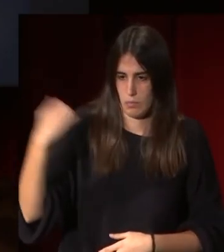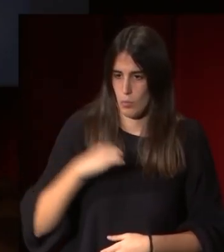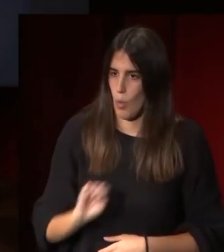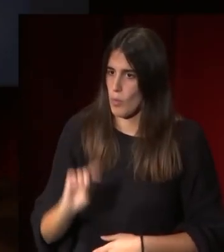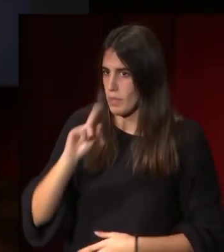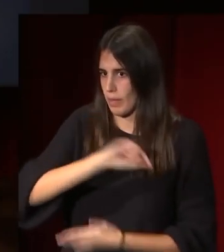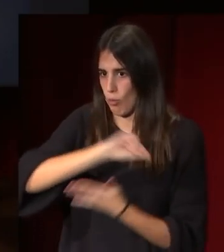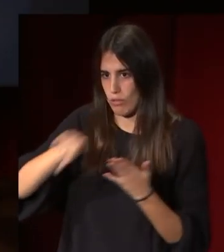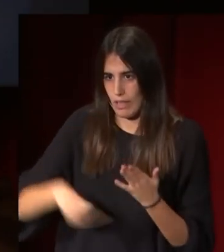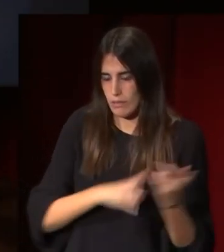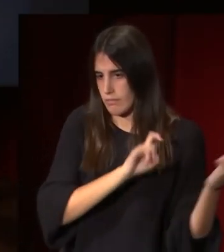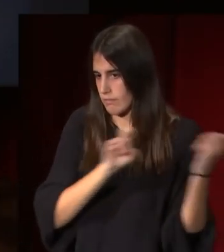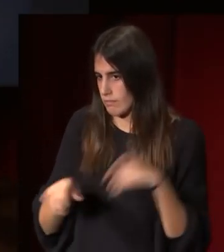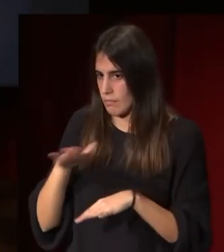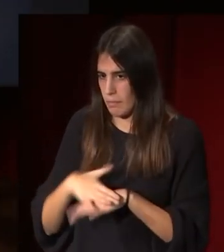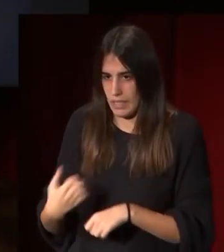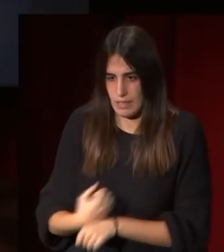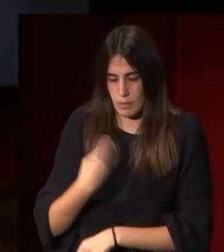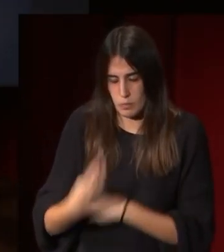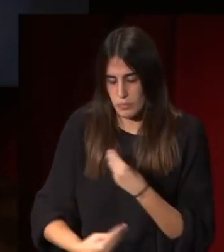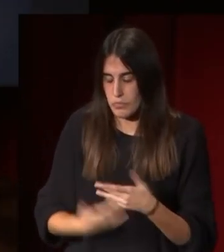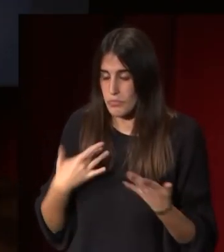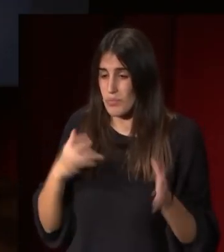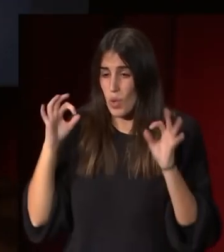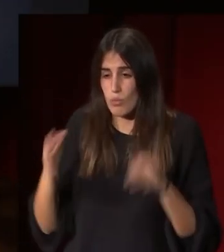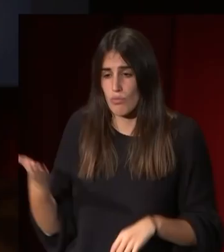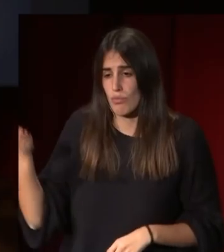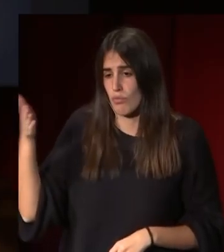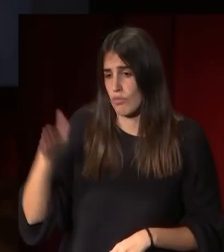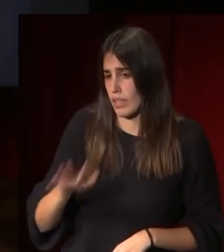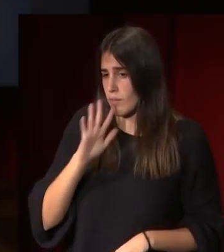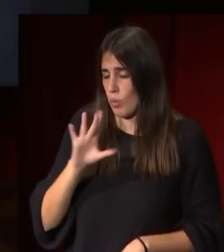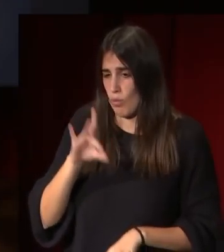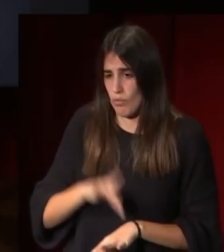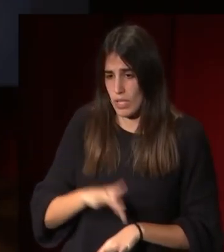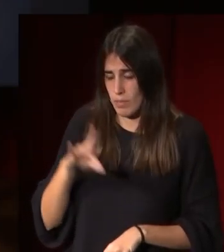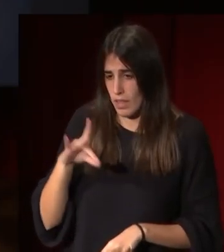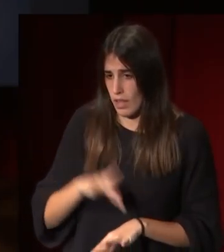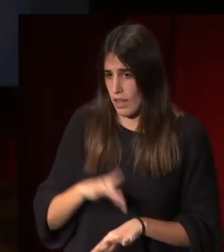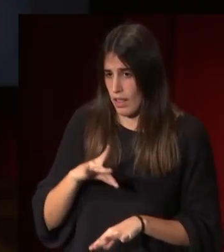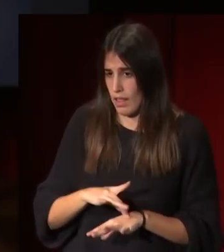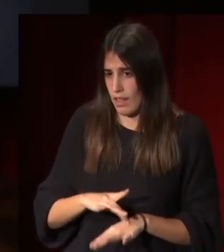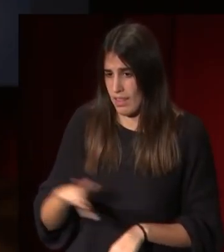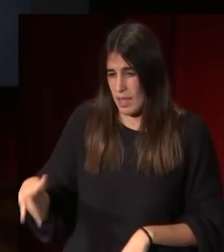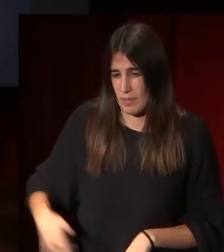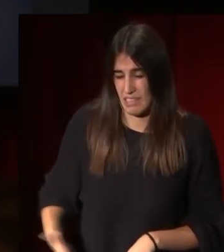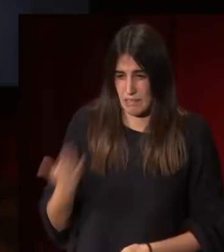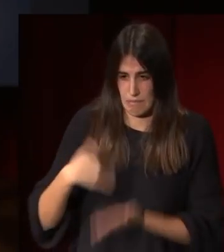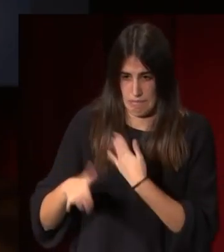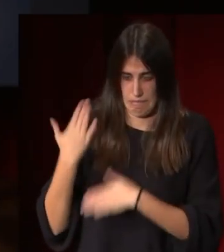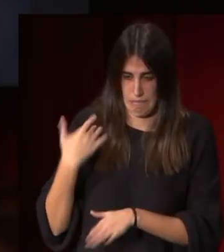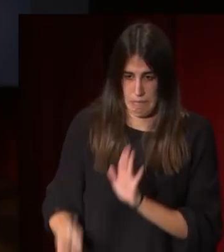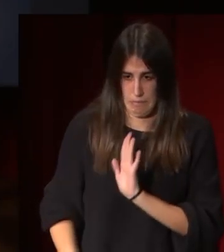cámara porque tiene que venir a hacer una serie de trabajos y fallece con una enfermedad hepática que ya tiene hace tiempo